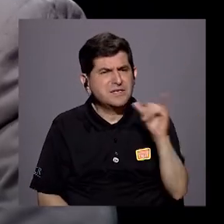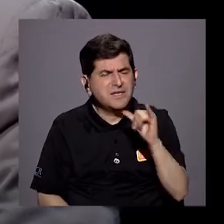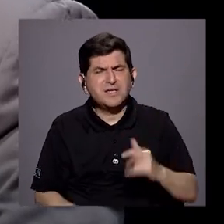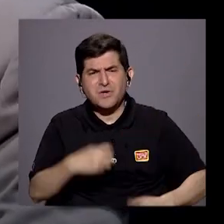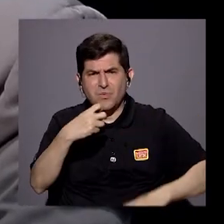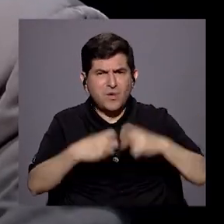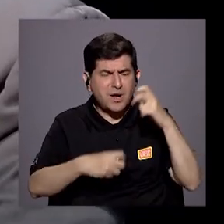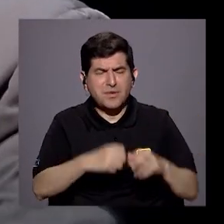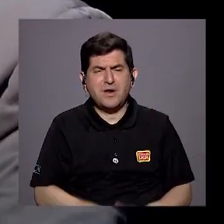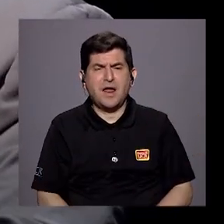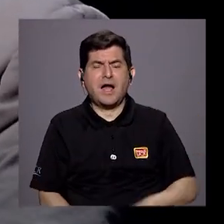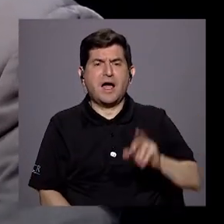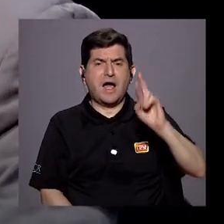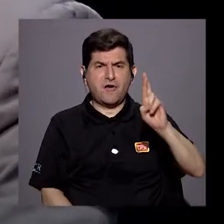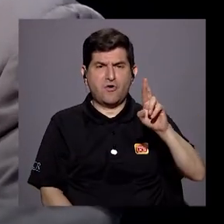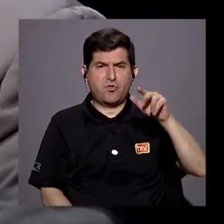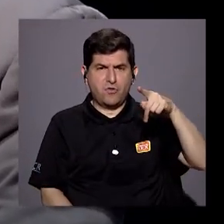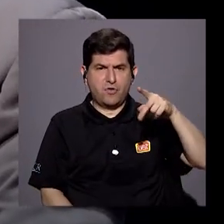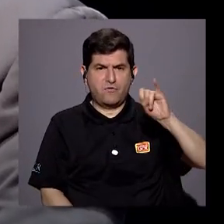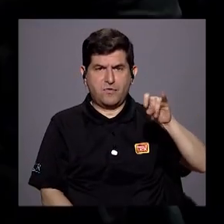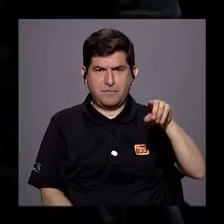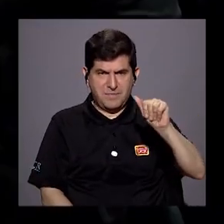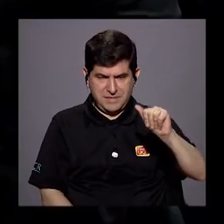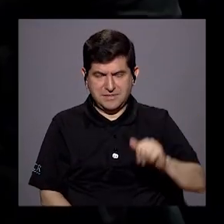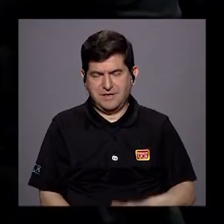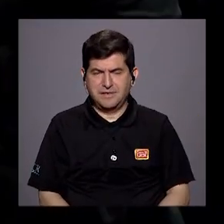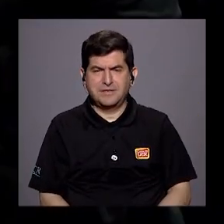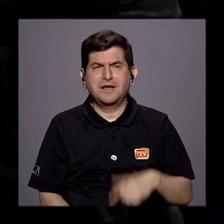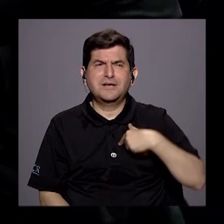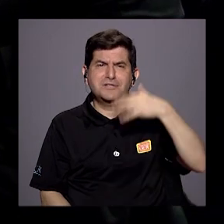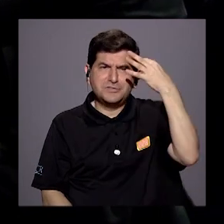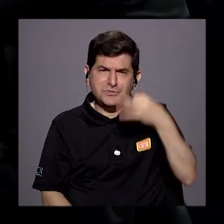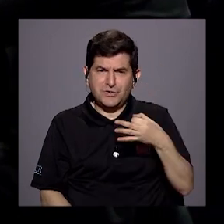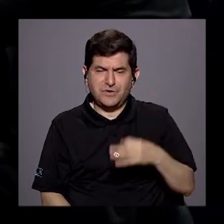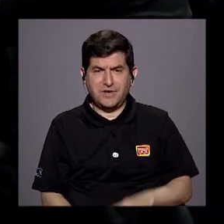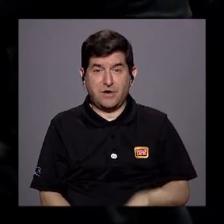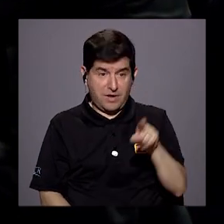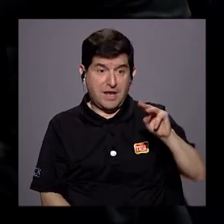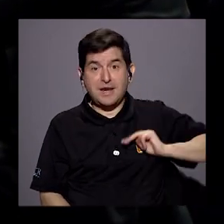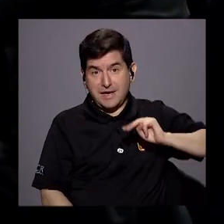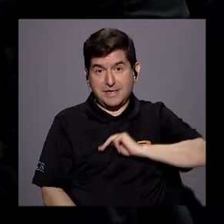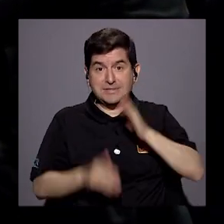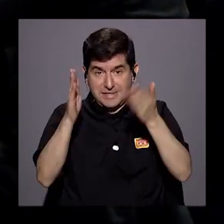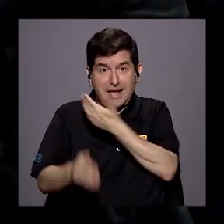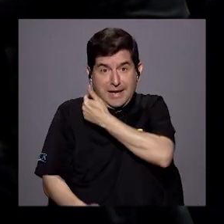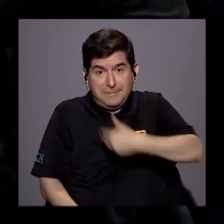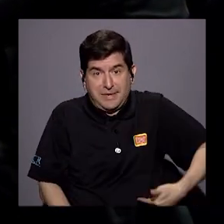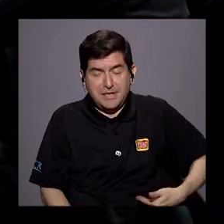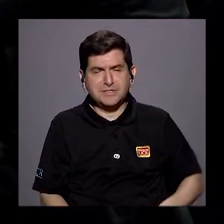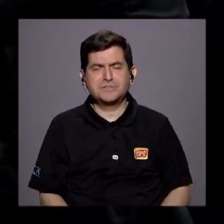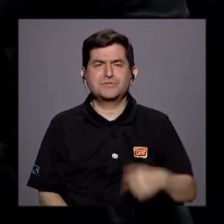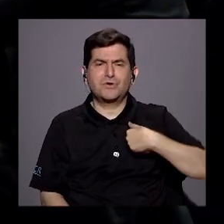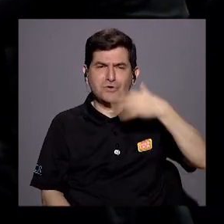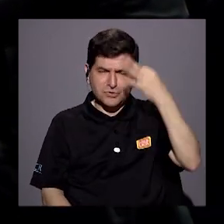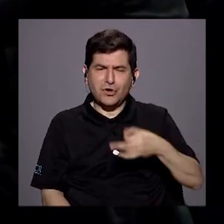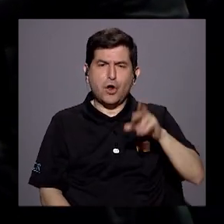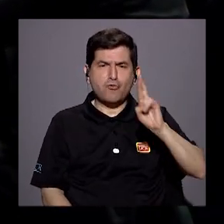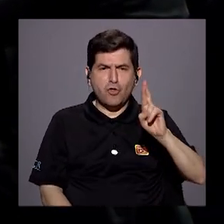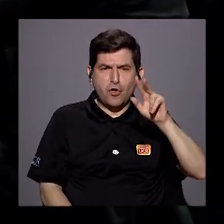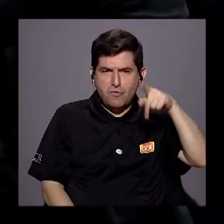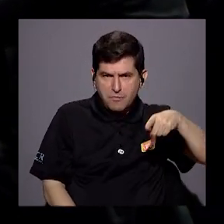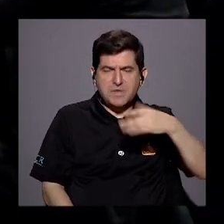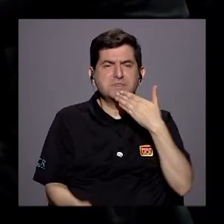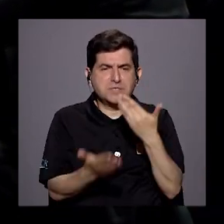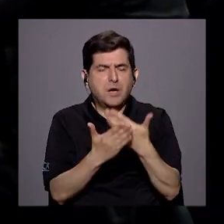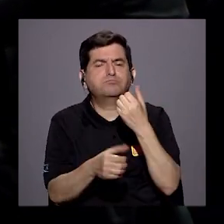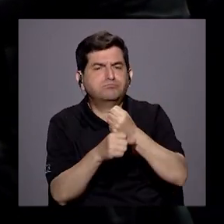problema a don Rodolfo Pisa, que es casualmente de su partido también. Bueno, yo creo que don Rodolfo... Porque él es el ministro de la Presidencia. Claro. Pero yo creo que don Rodolfo ha